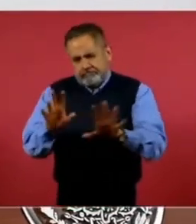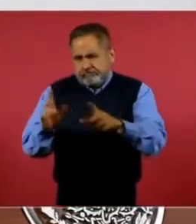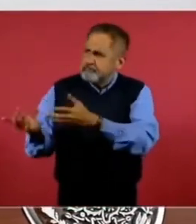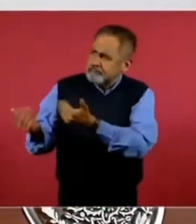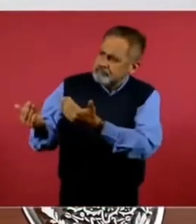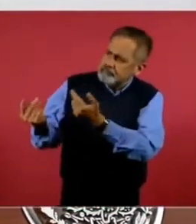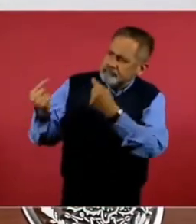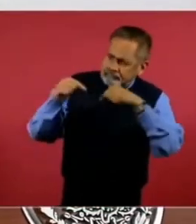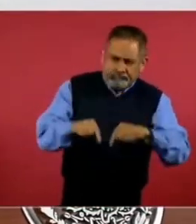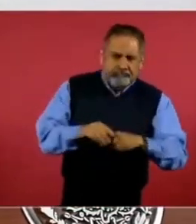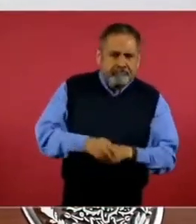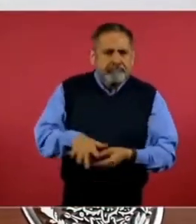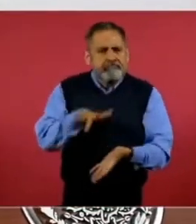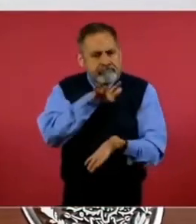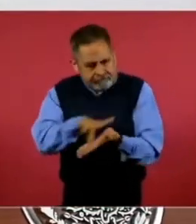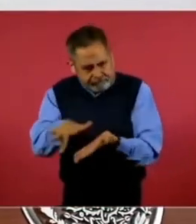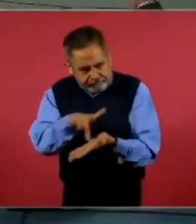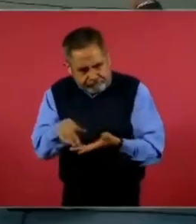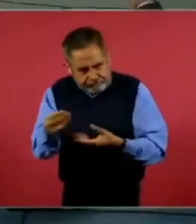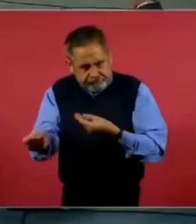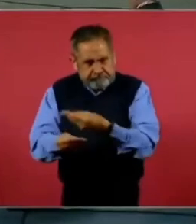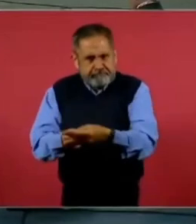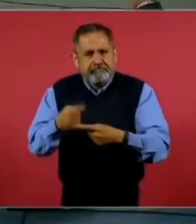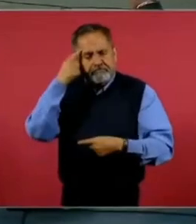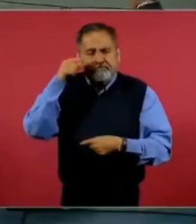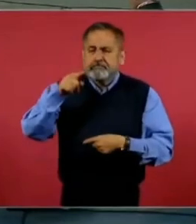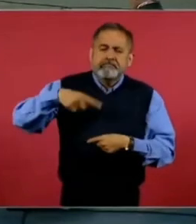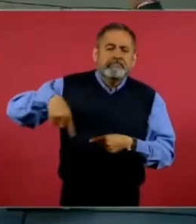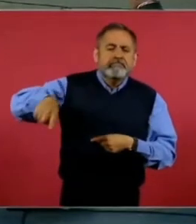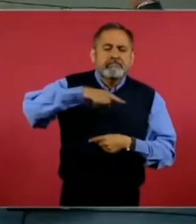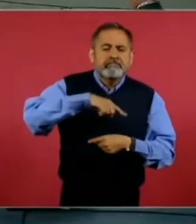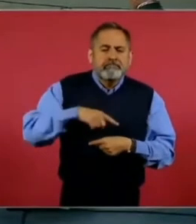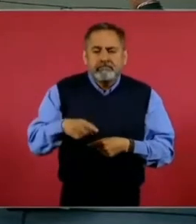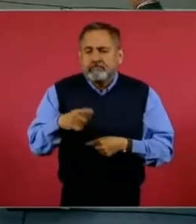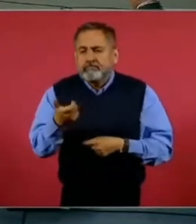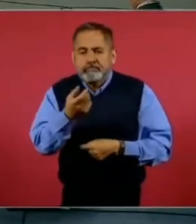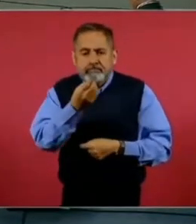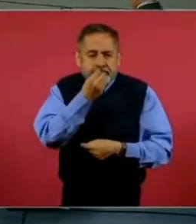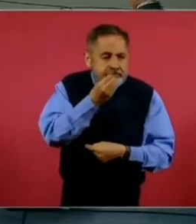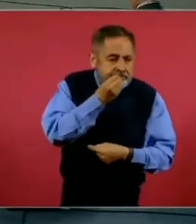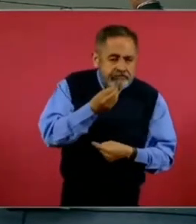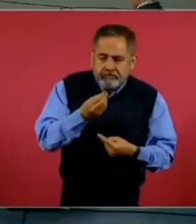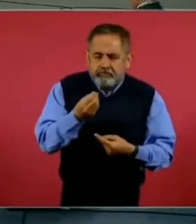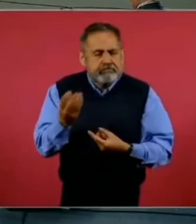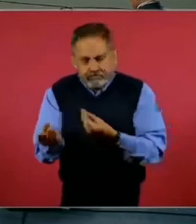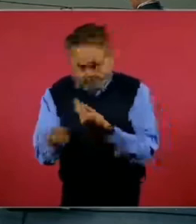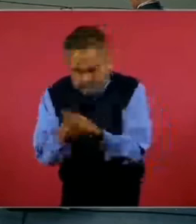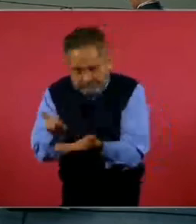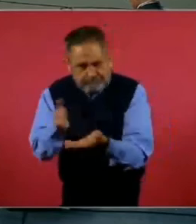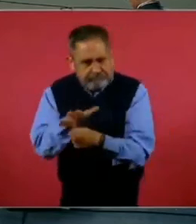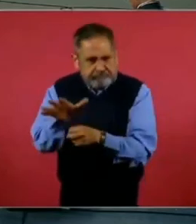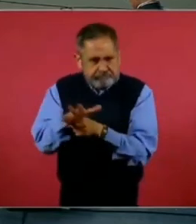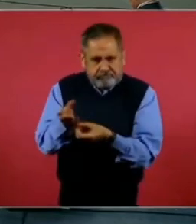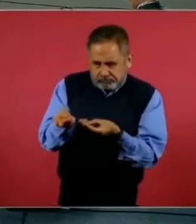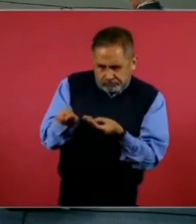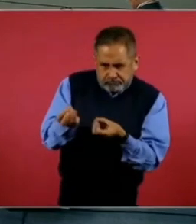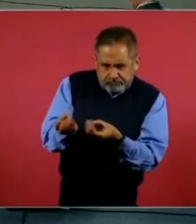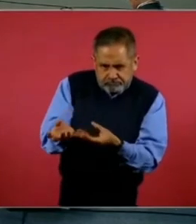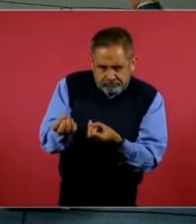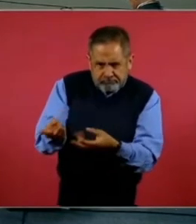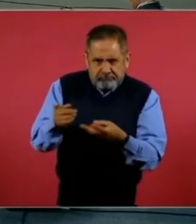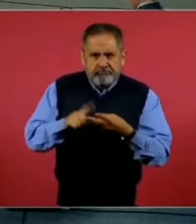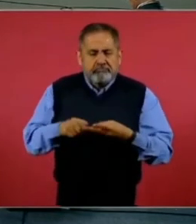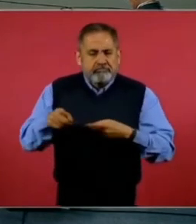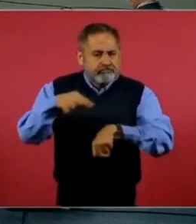Hay apoyos para que no le falten los alimentos, para la